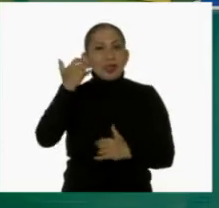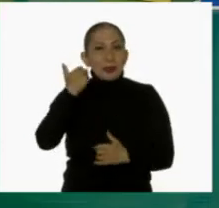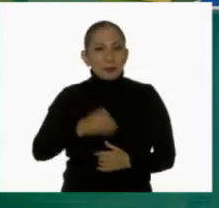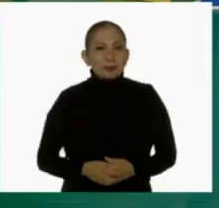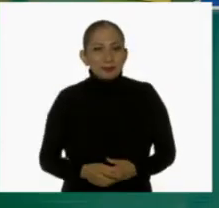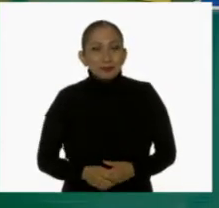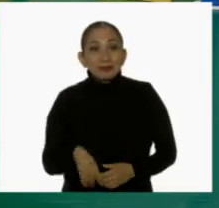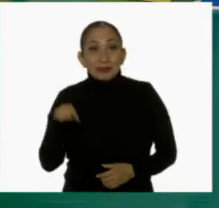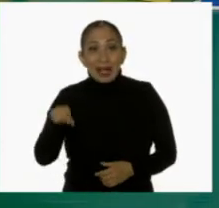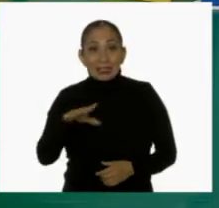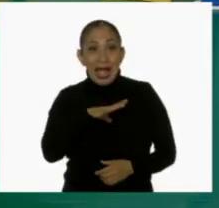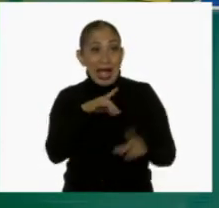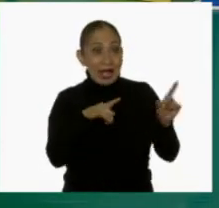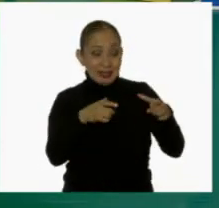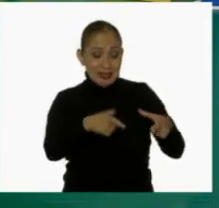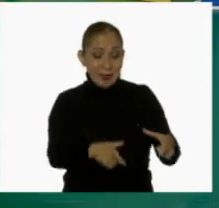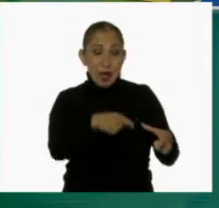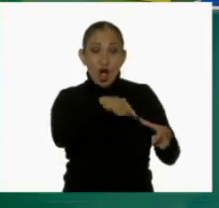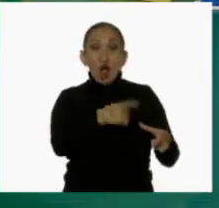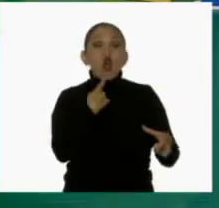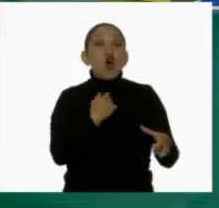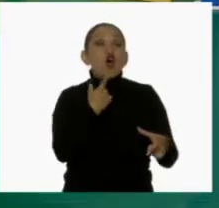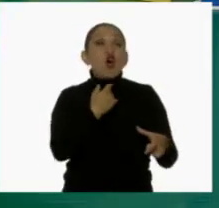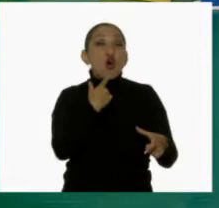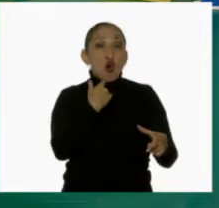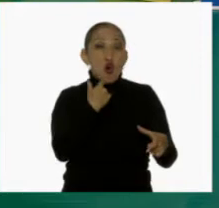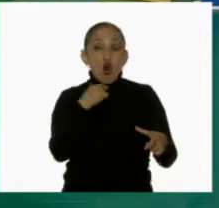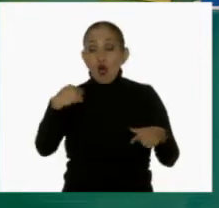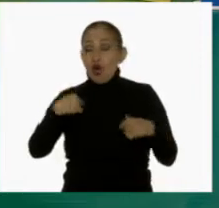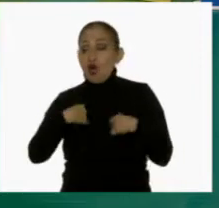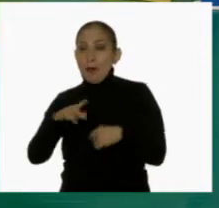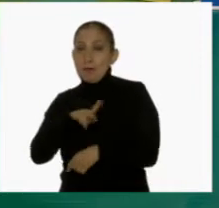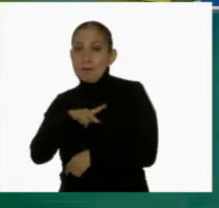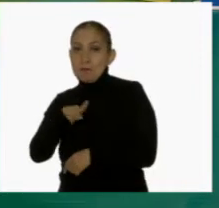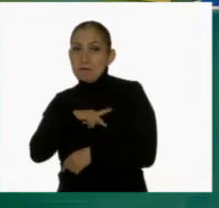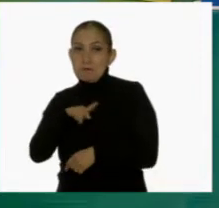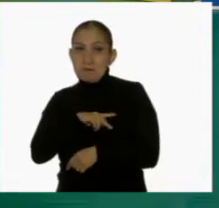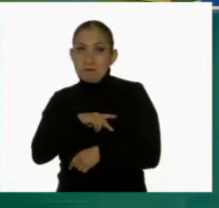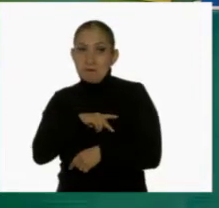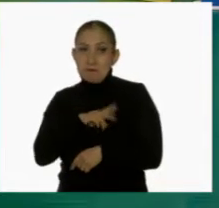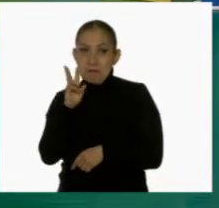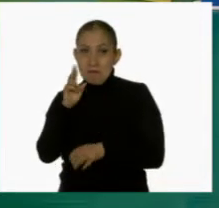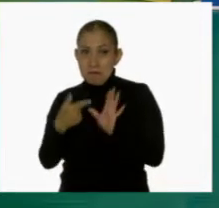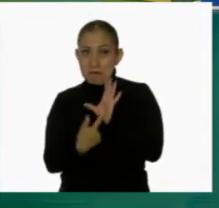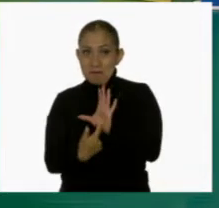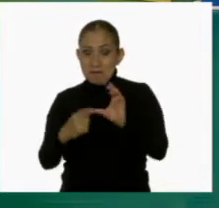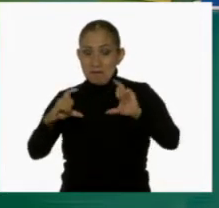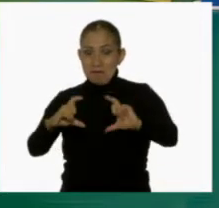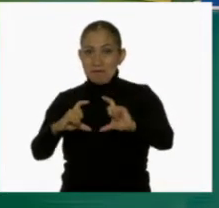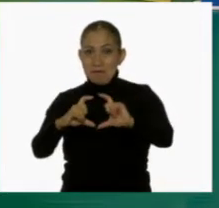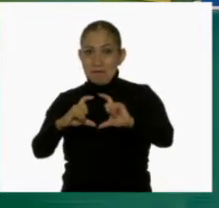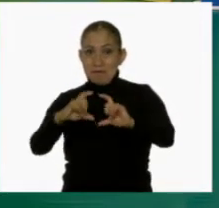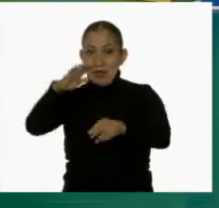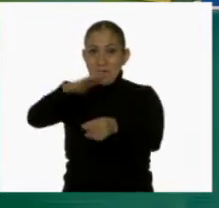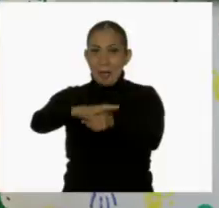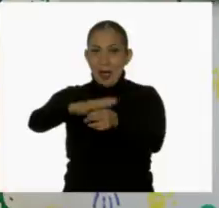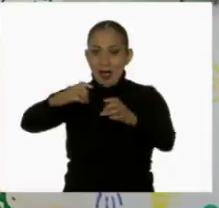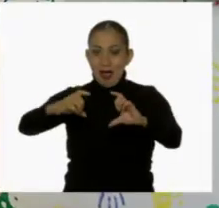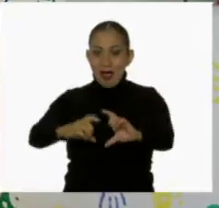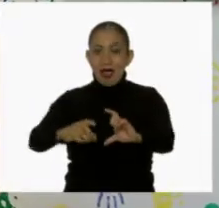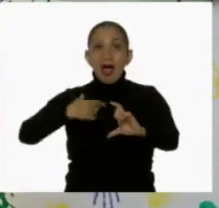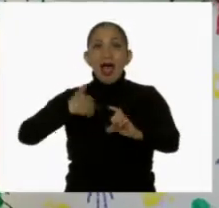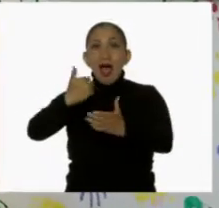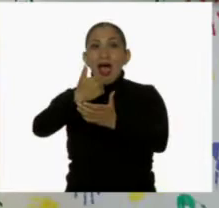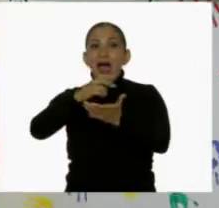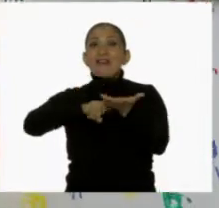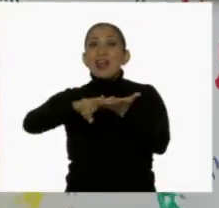De ese lado están tus tapas que son de color rojo y de este lado, como pueden observar, están mi tapa o mis tapas que son de